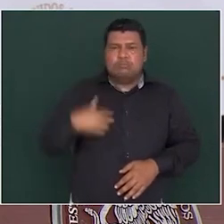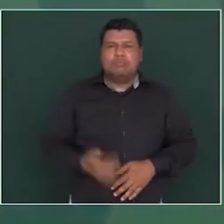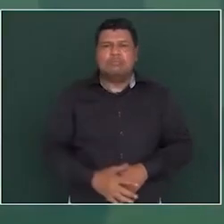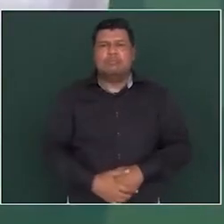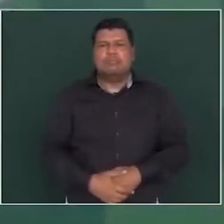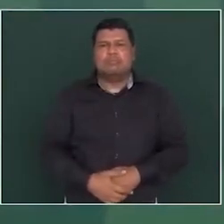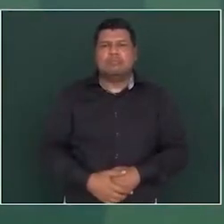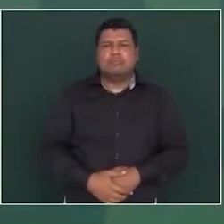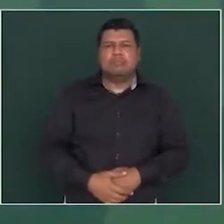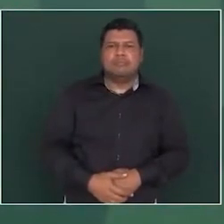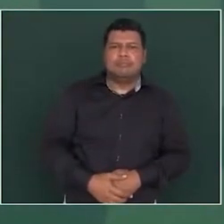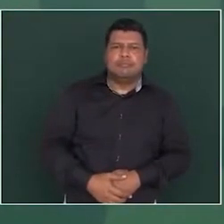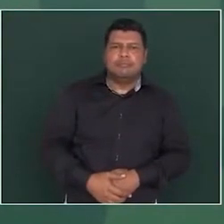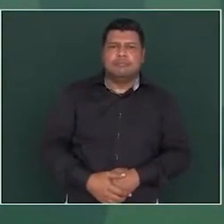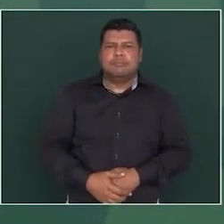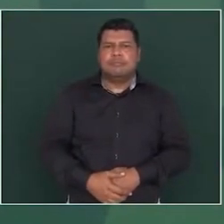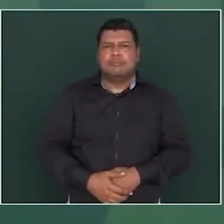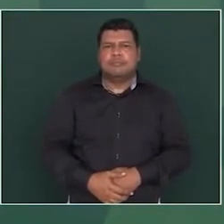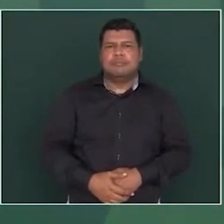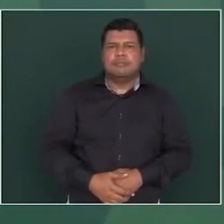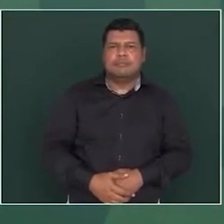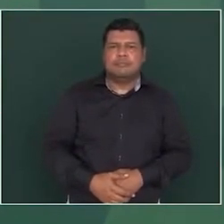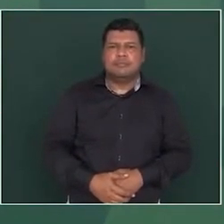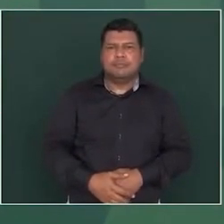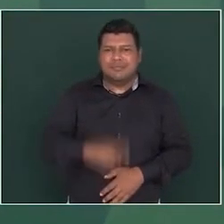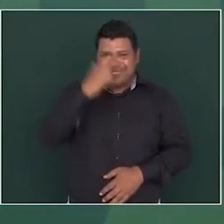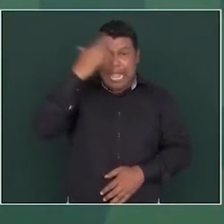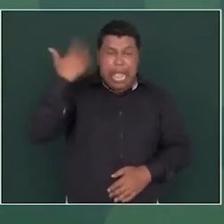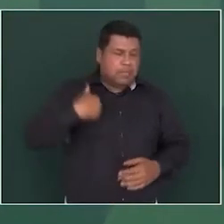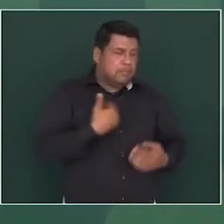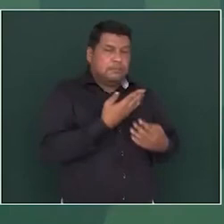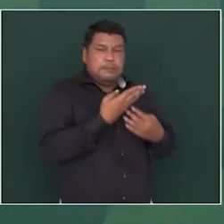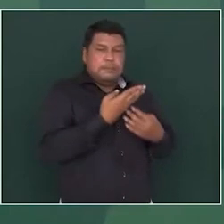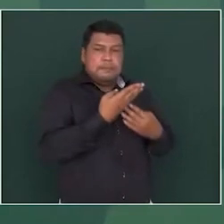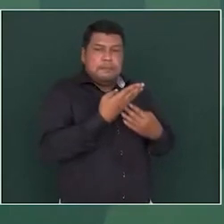la deuda de los banqueros